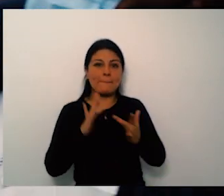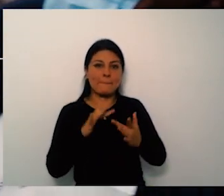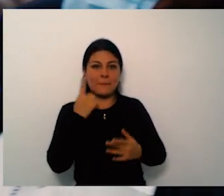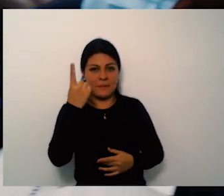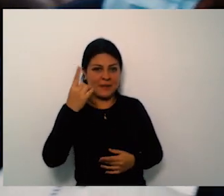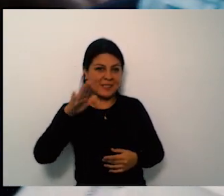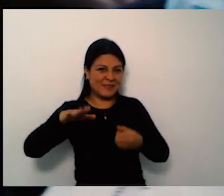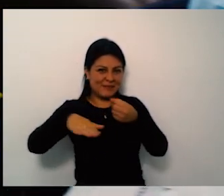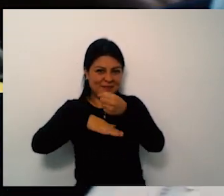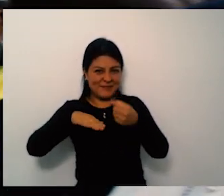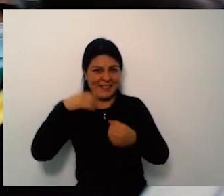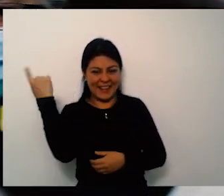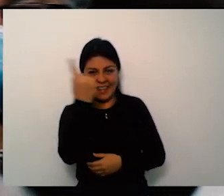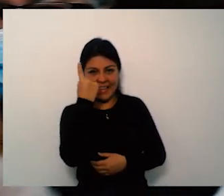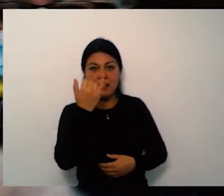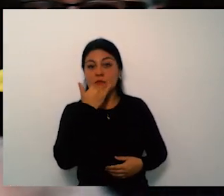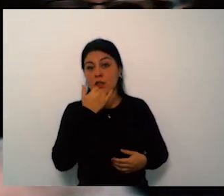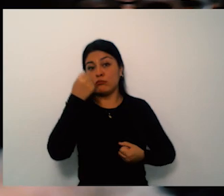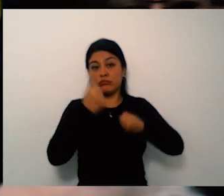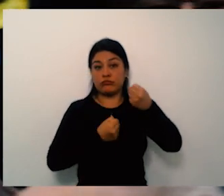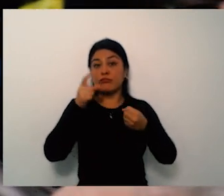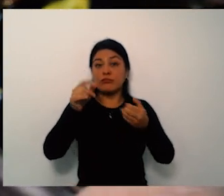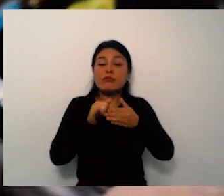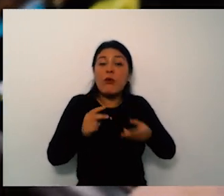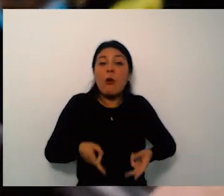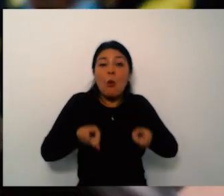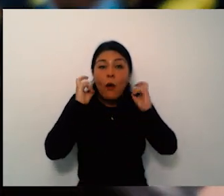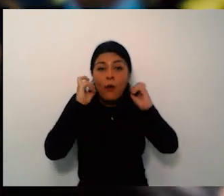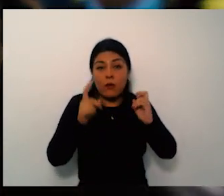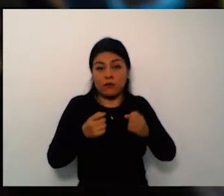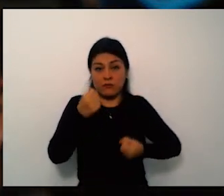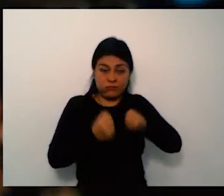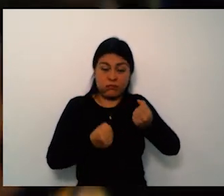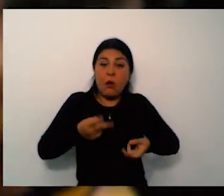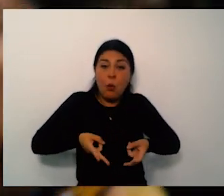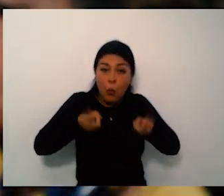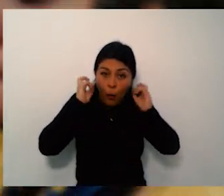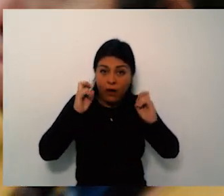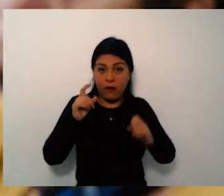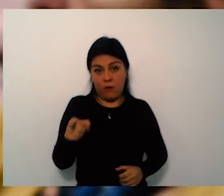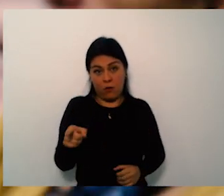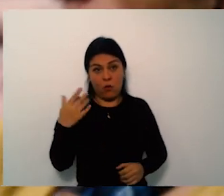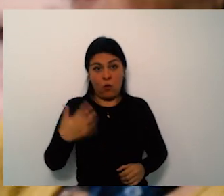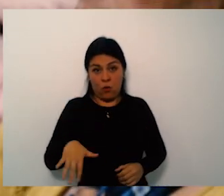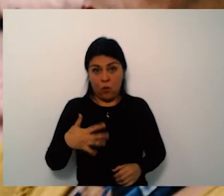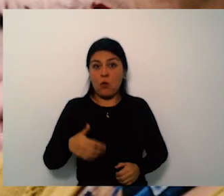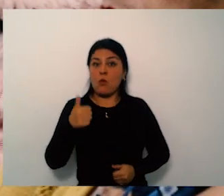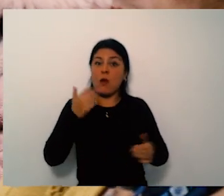señora elizabeth ribera de la asociación de usuarios de vista buenos